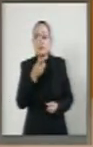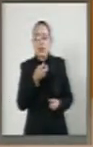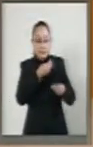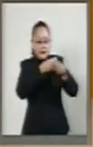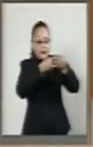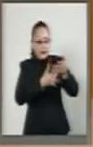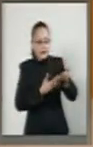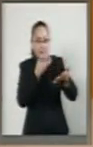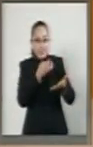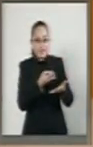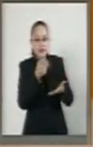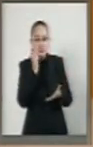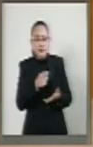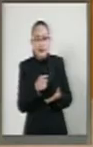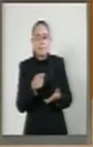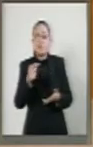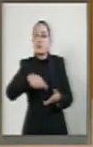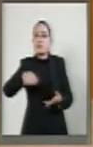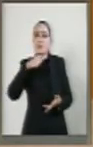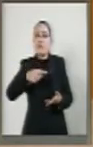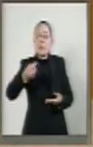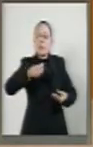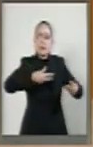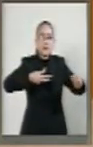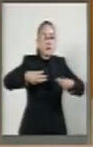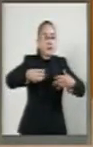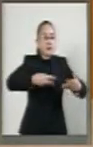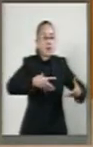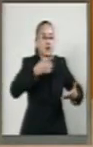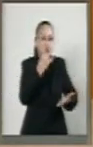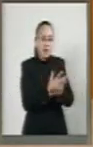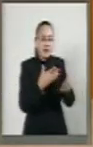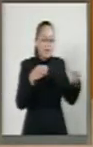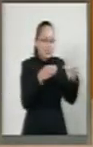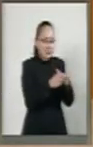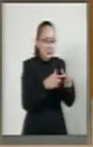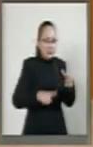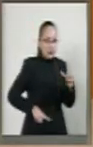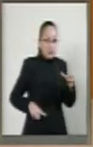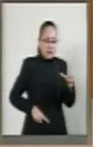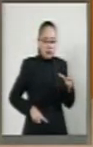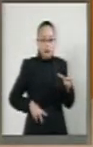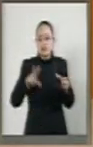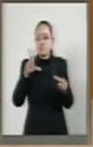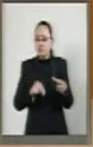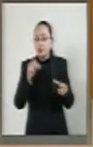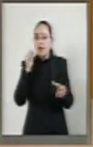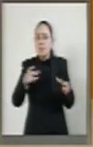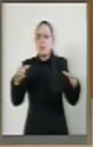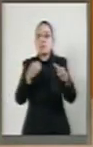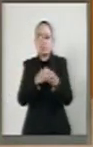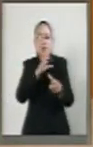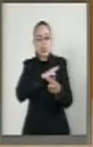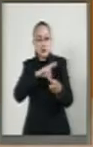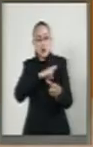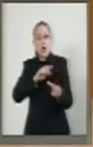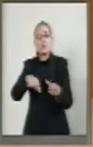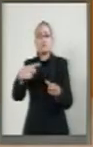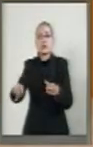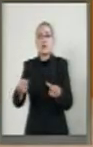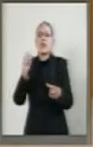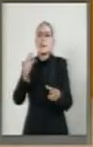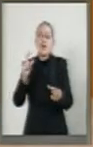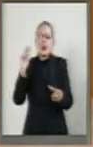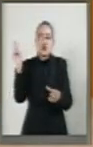resultado de las aportaciones no solamente de entidades gubernamentales, también del sector privado, de la